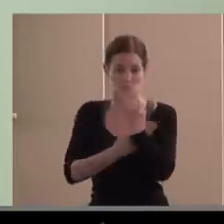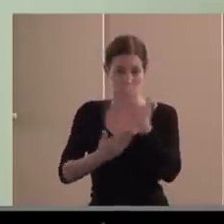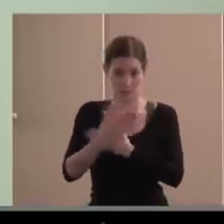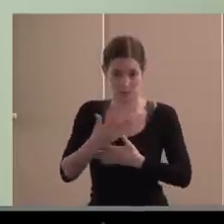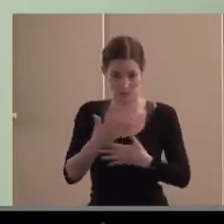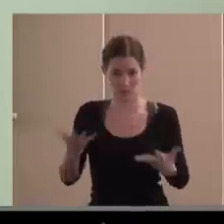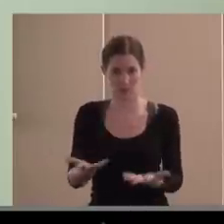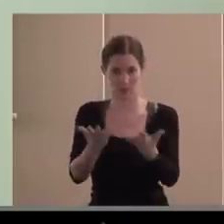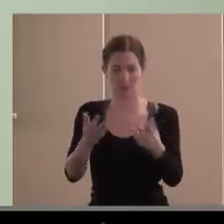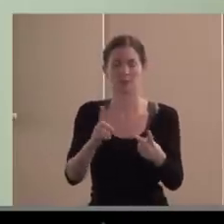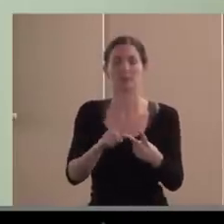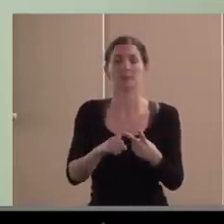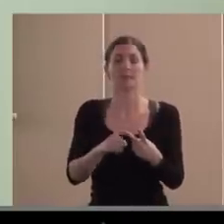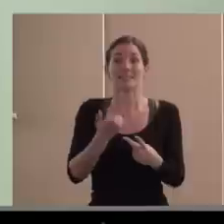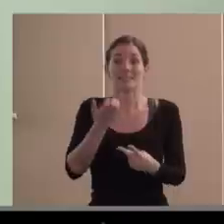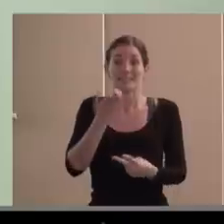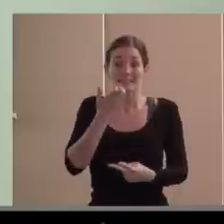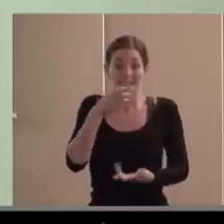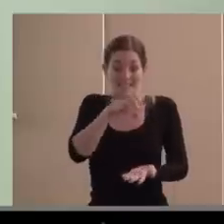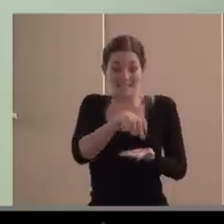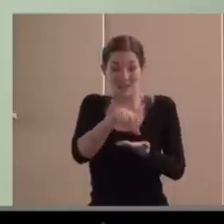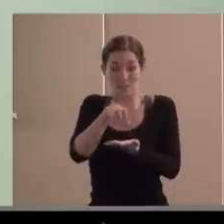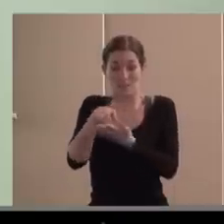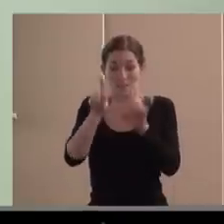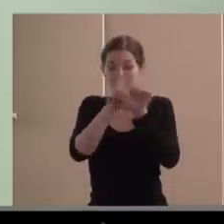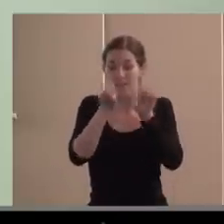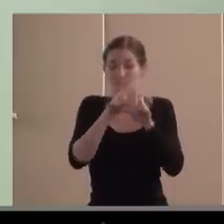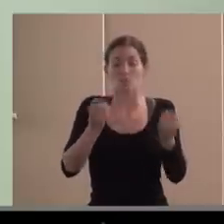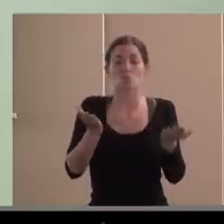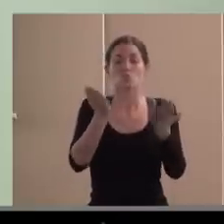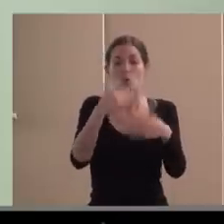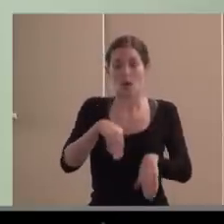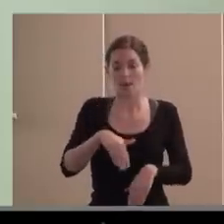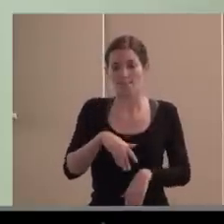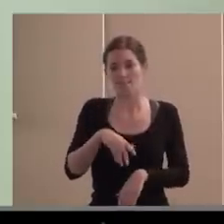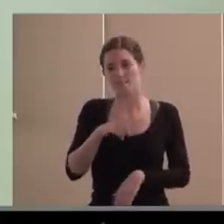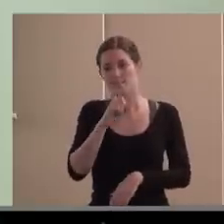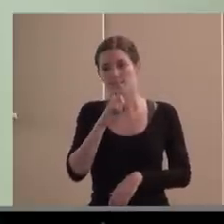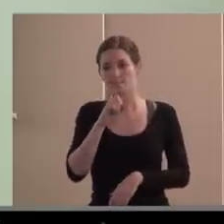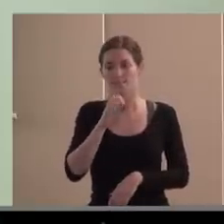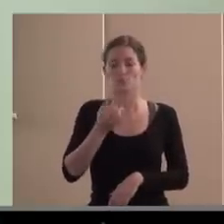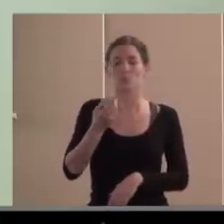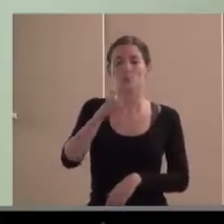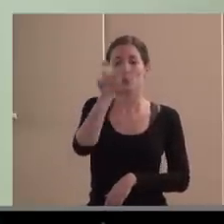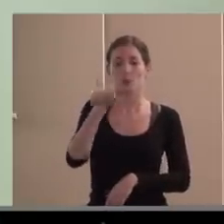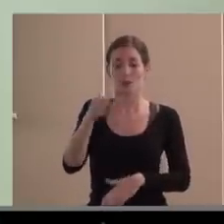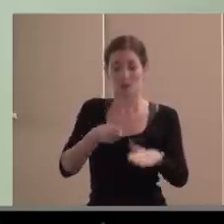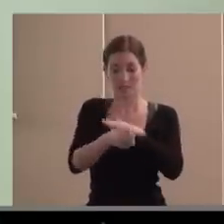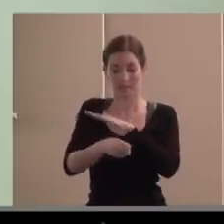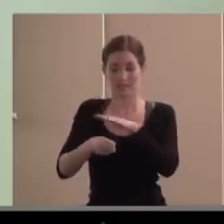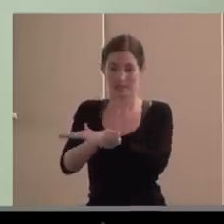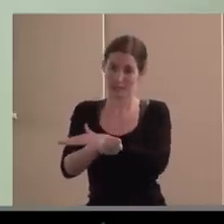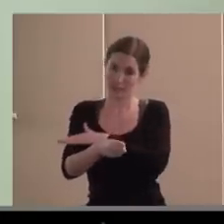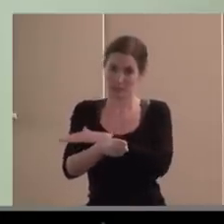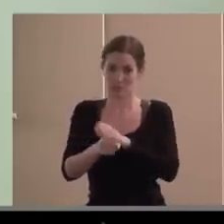estuvieran, pues difícilmente el número de esas personas incluidas laboralmente, pues sería muy otro, y